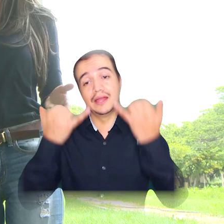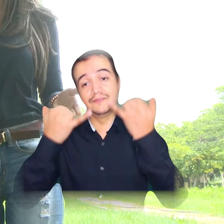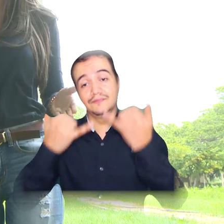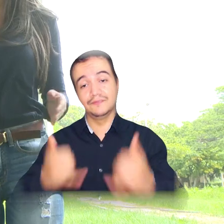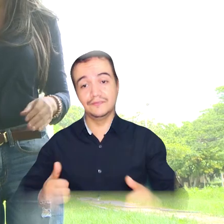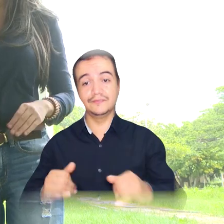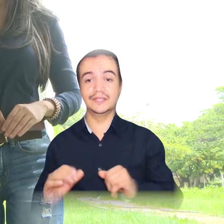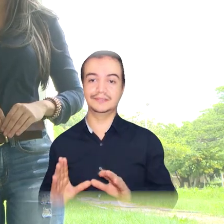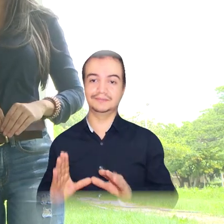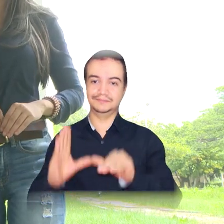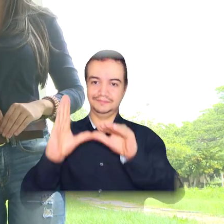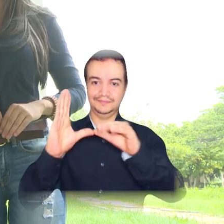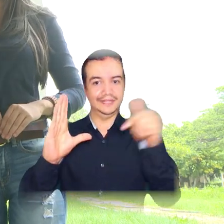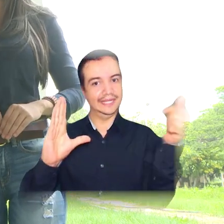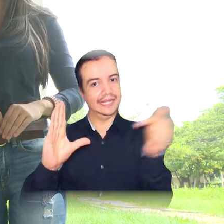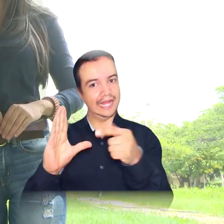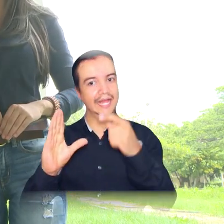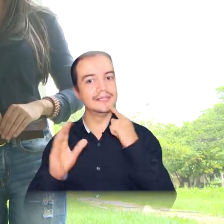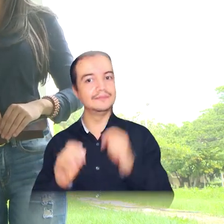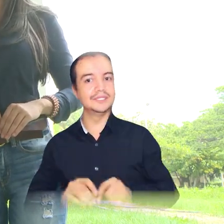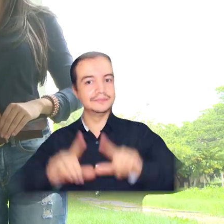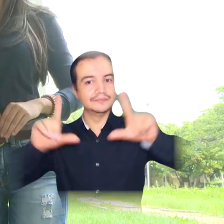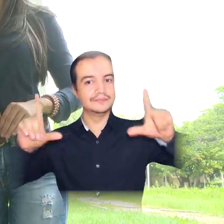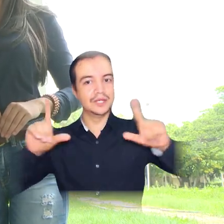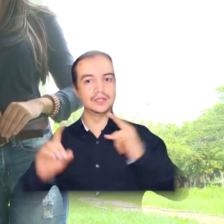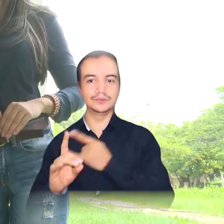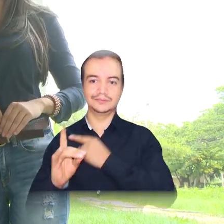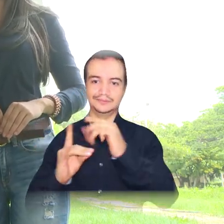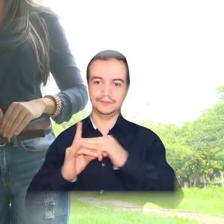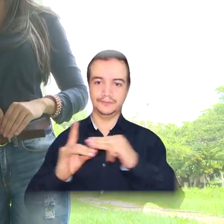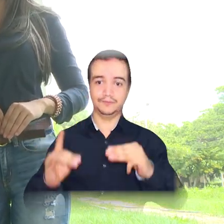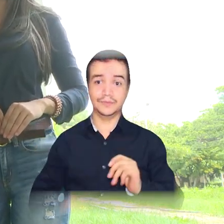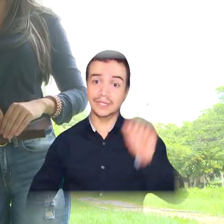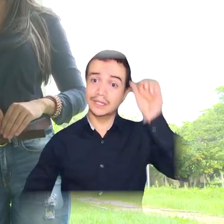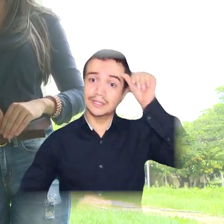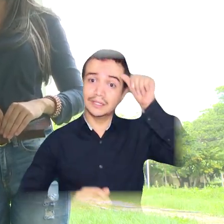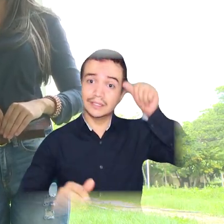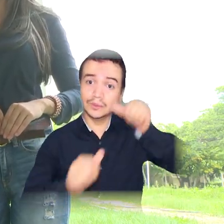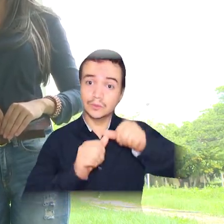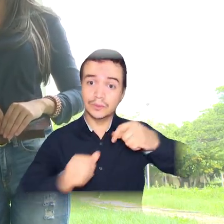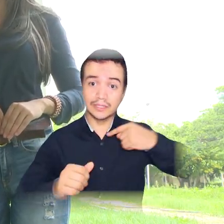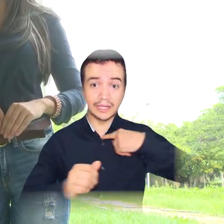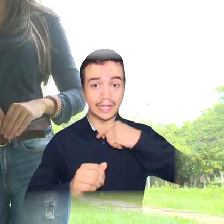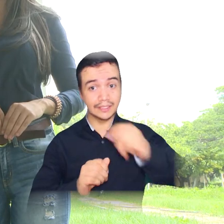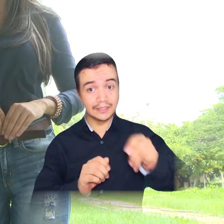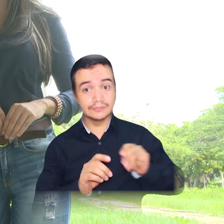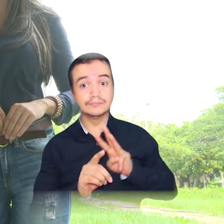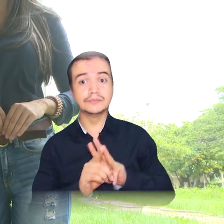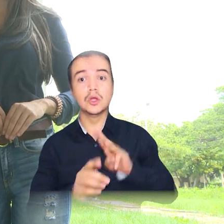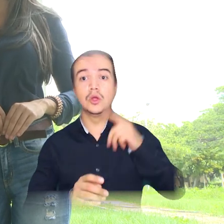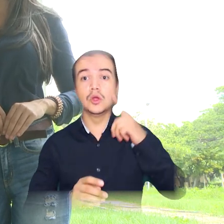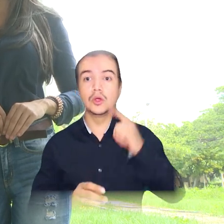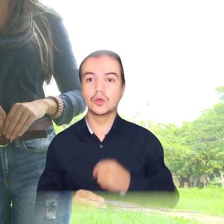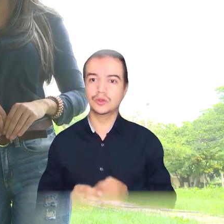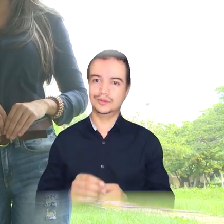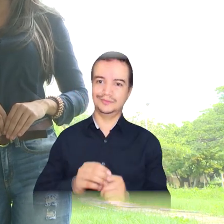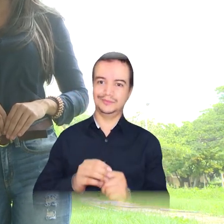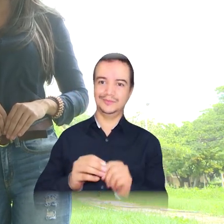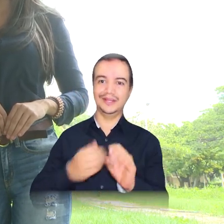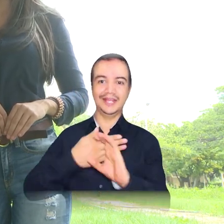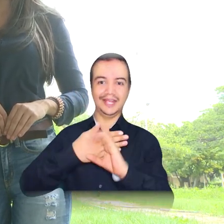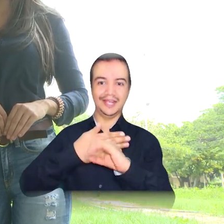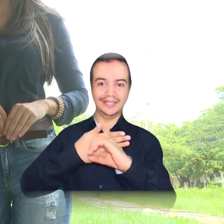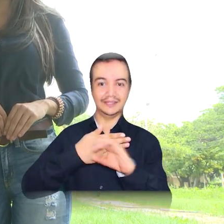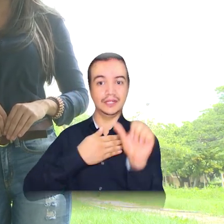Hemos llegado al final del Campus TV, programa institucional de la Universidad de Magdalena. Recuerden seguirnos en nuestras redes institucionales,